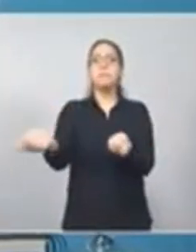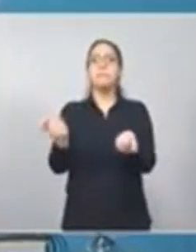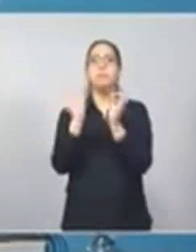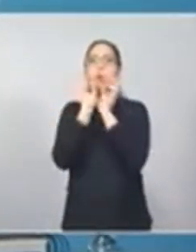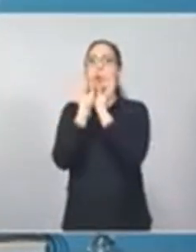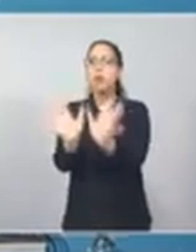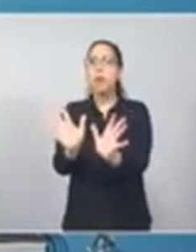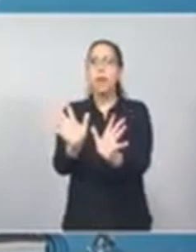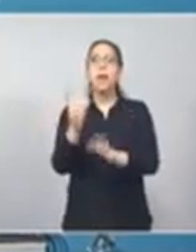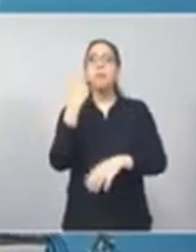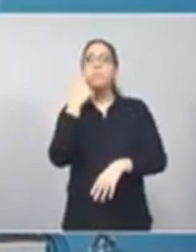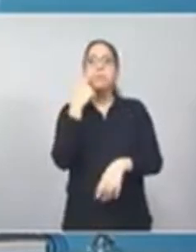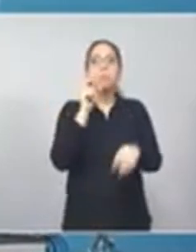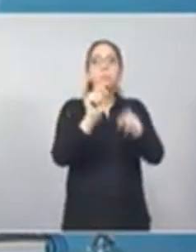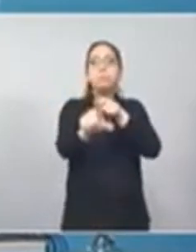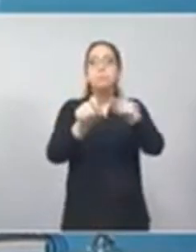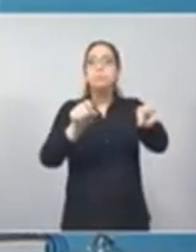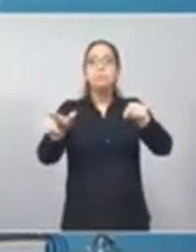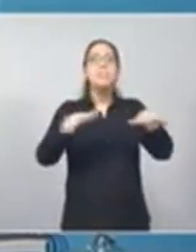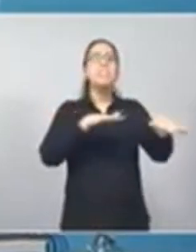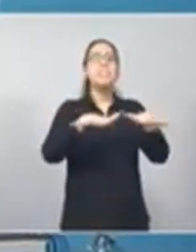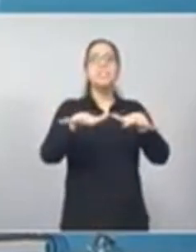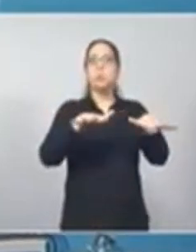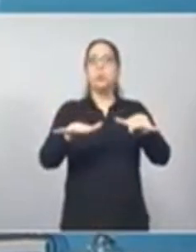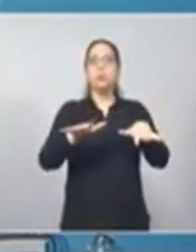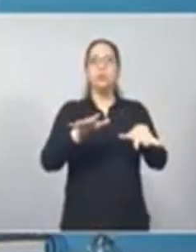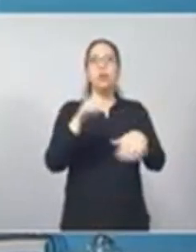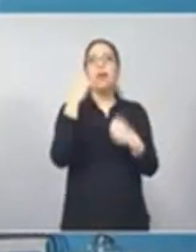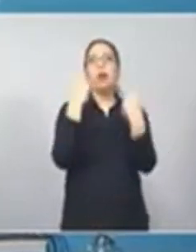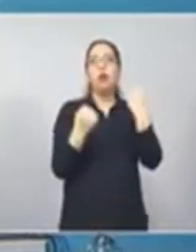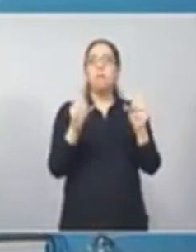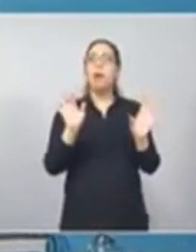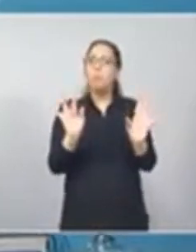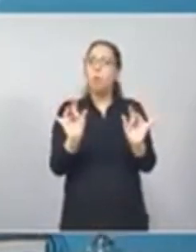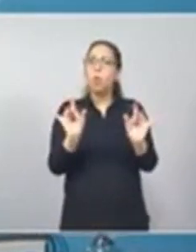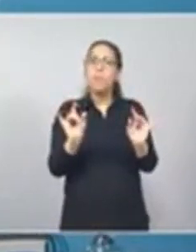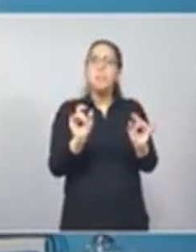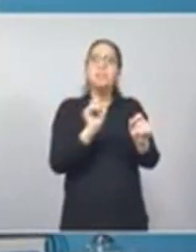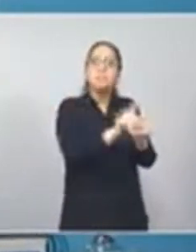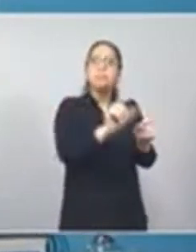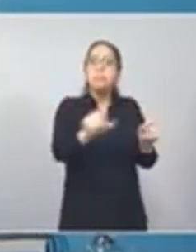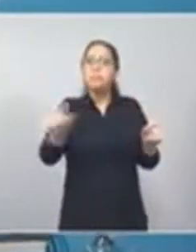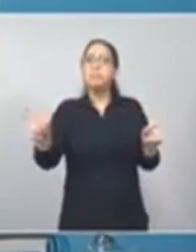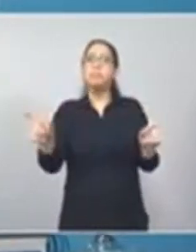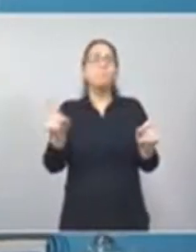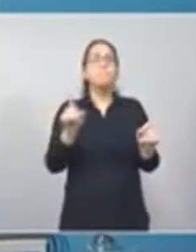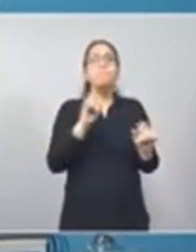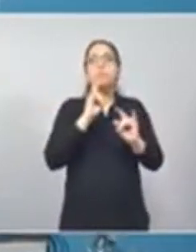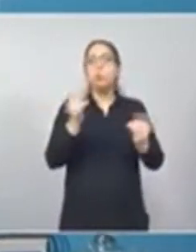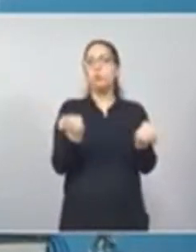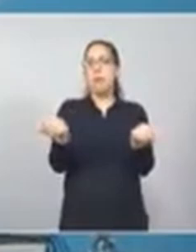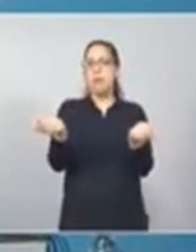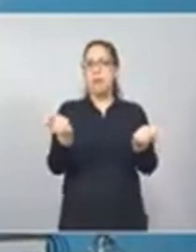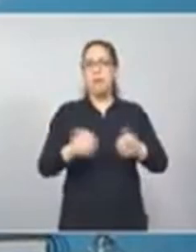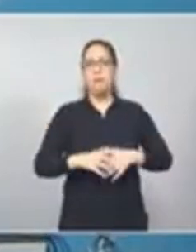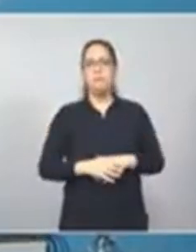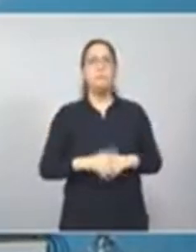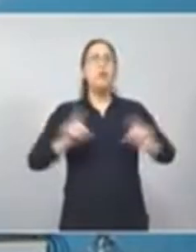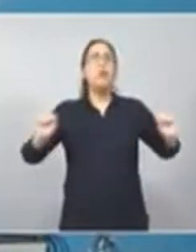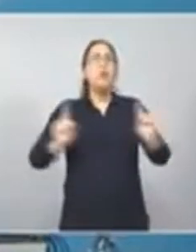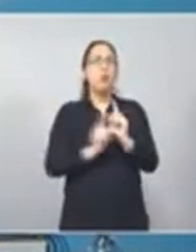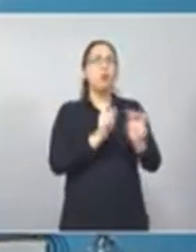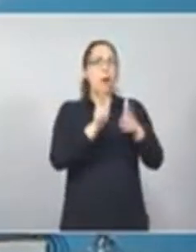la complicada situación fiscal y financiera que estamos transitando. Me voy a referir brevemente a